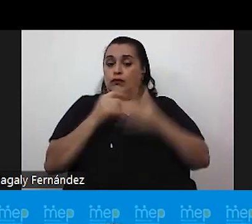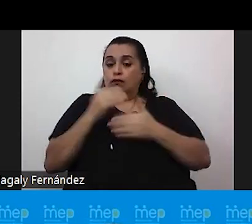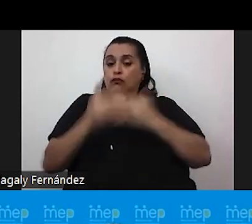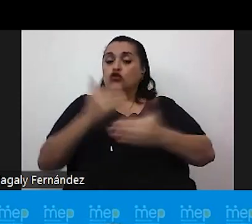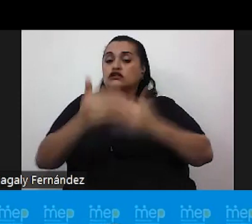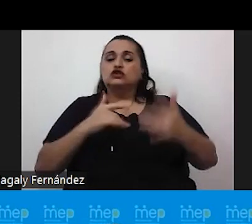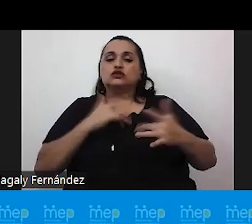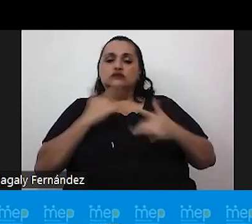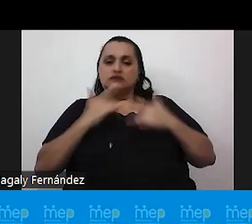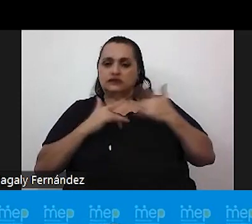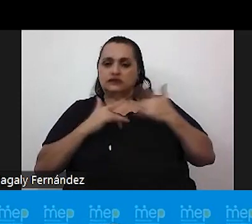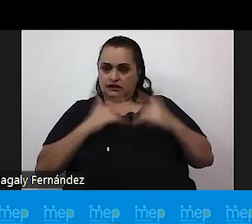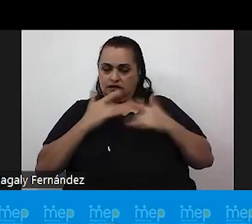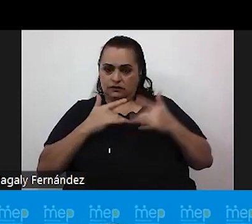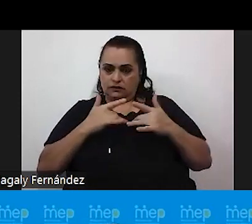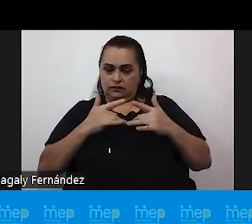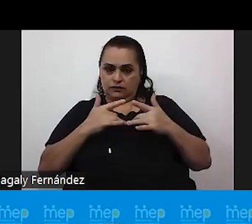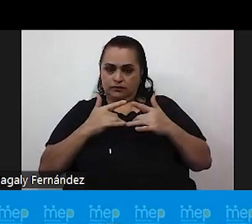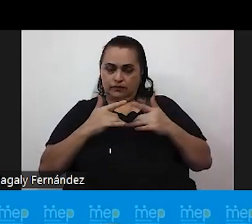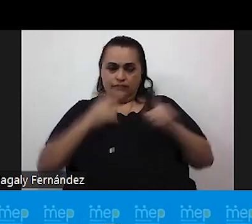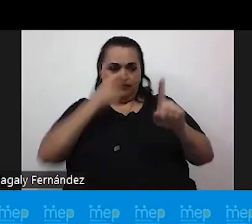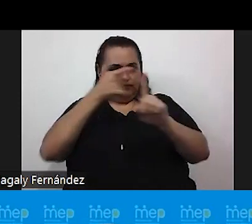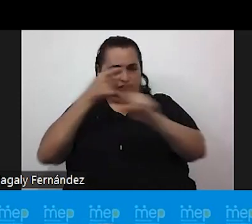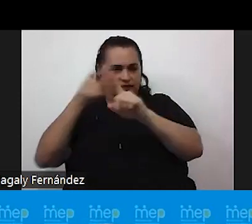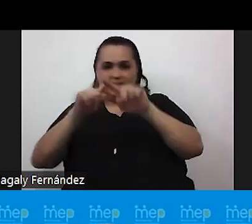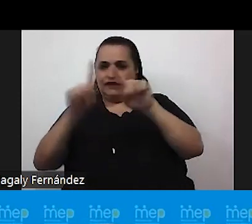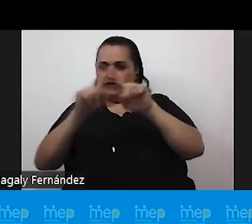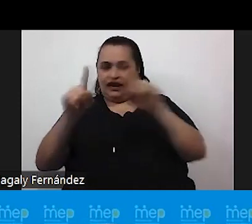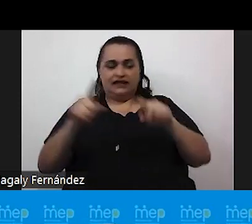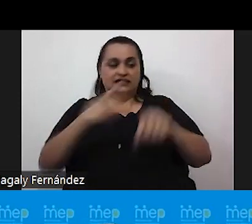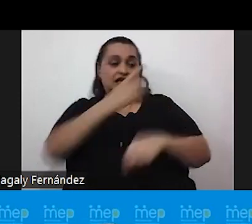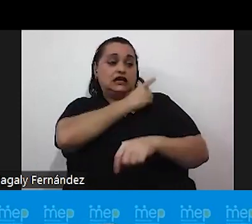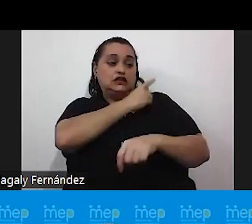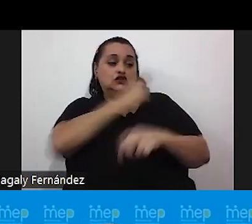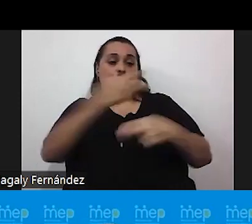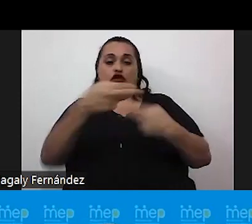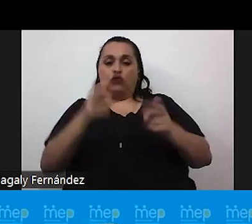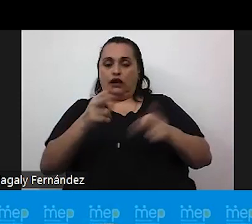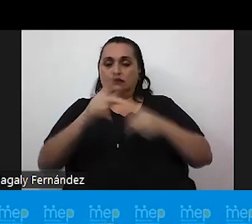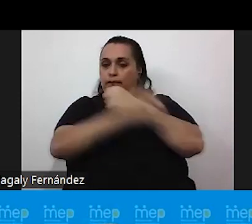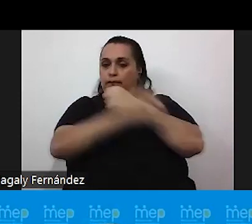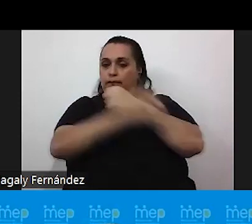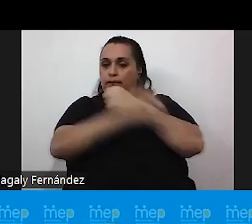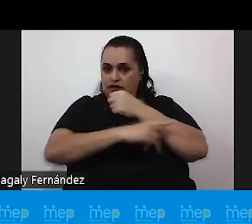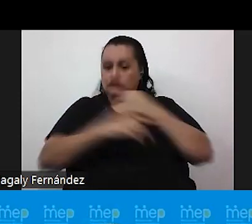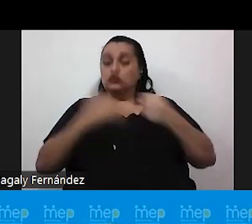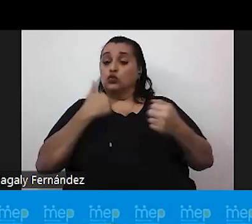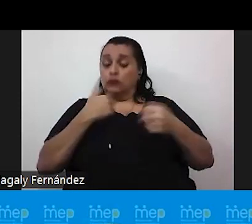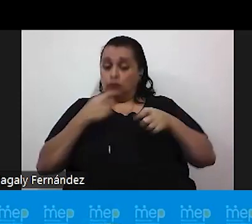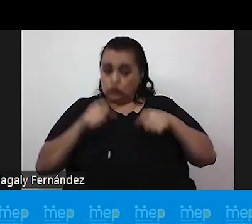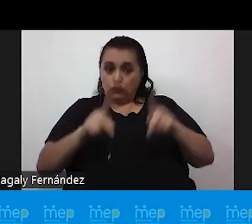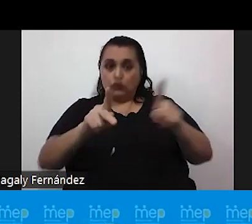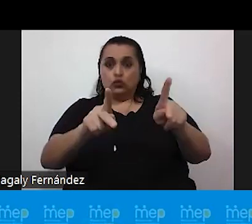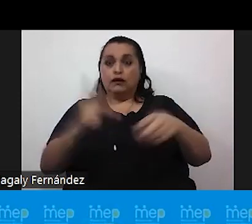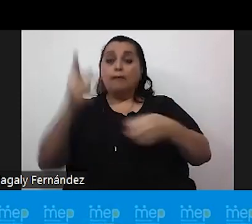sensibilización en las diferentes direcciones regionales del país en el cual tuvimos la oportunidad de participar